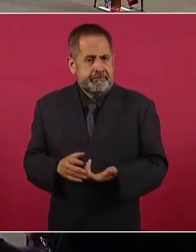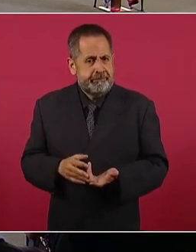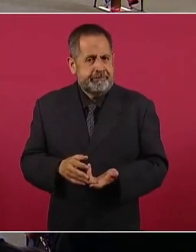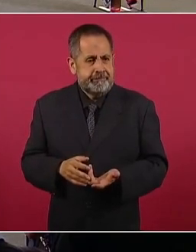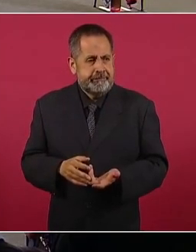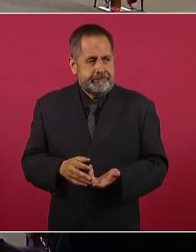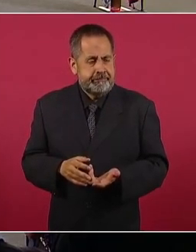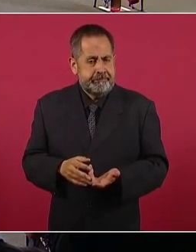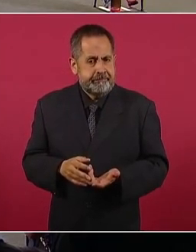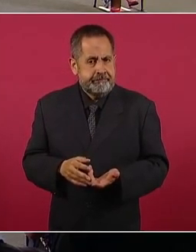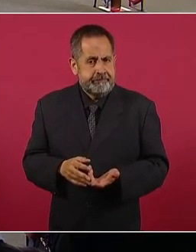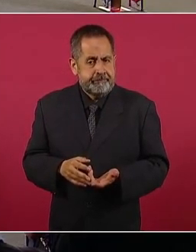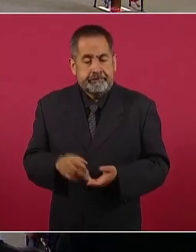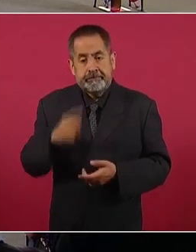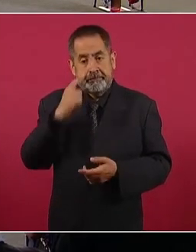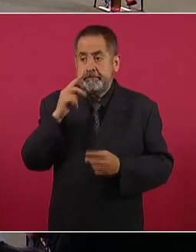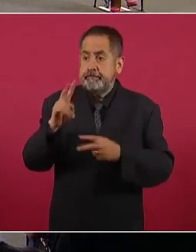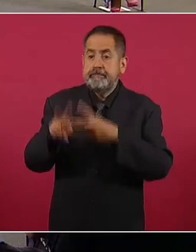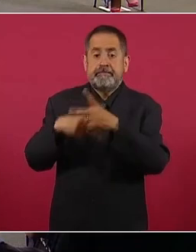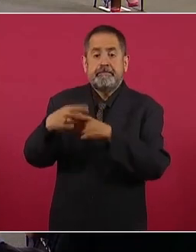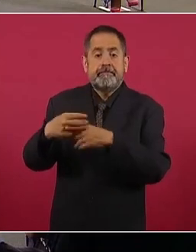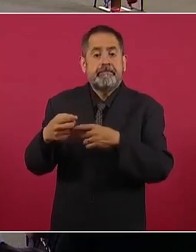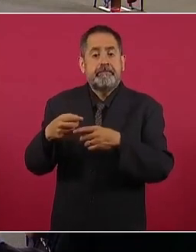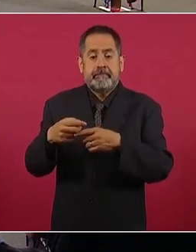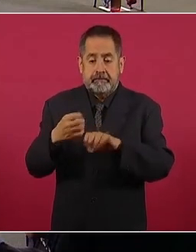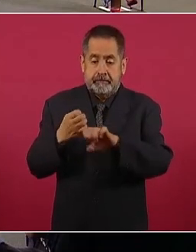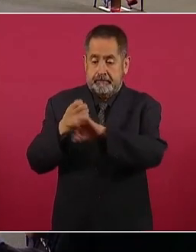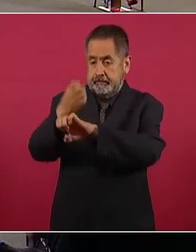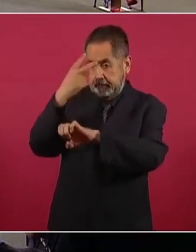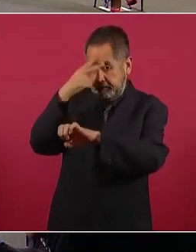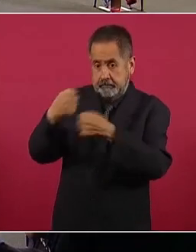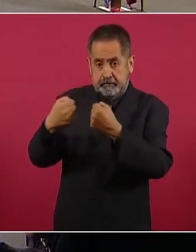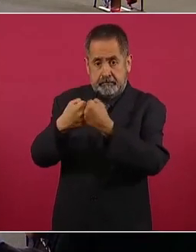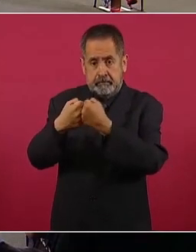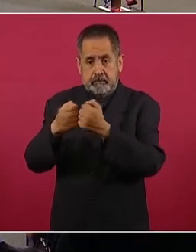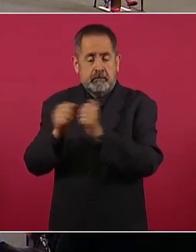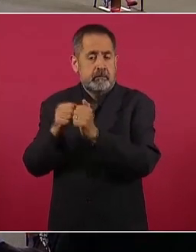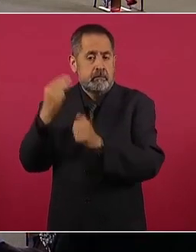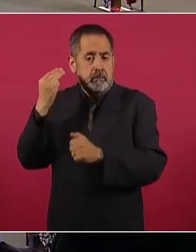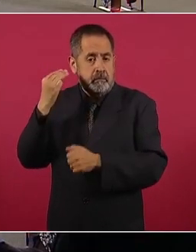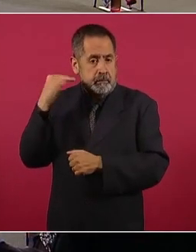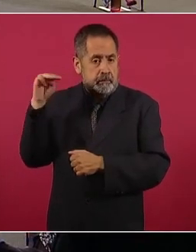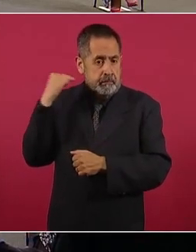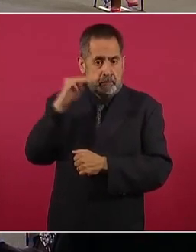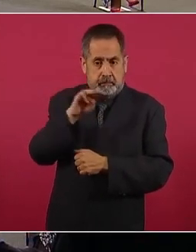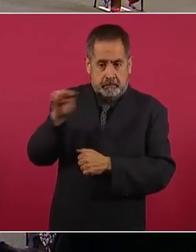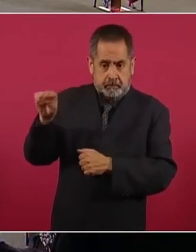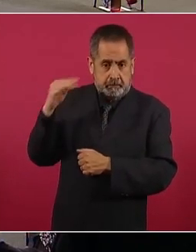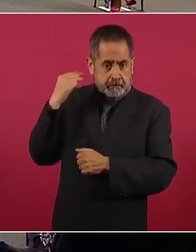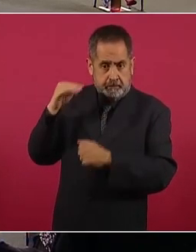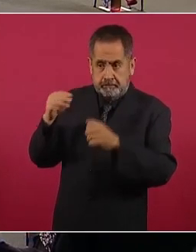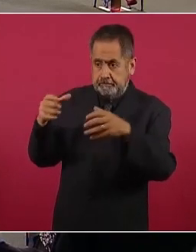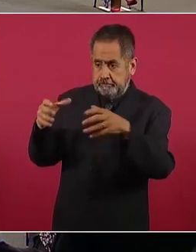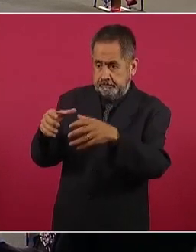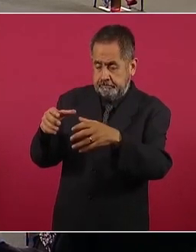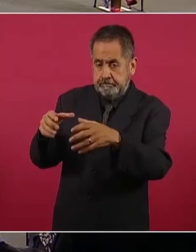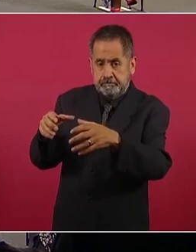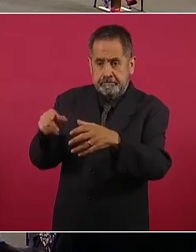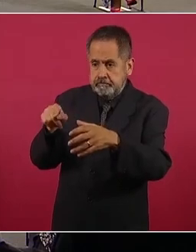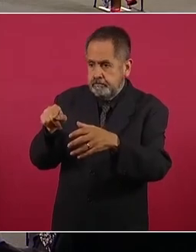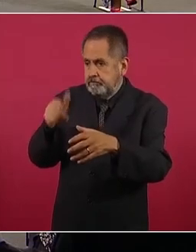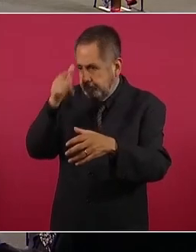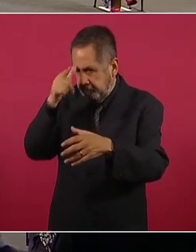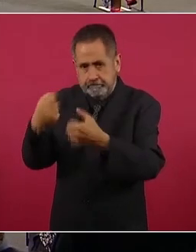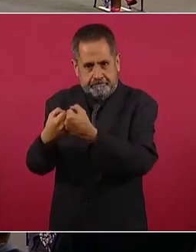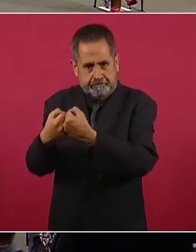a los límites del Estado de México con Michoacán, por ejemplo, van a ver